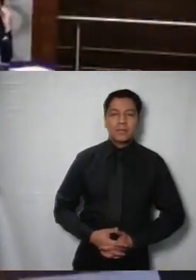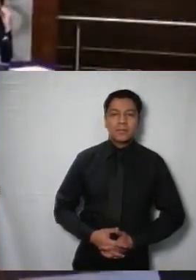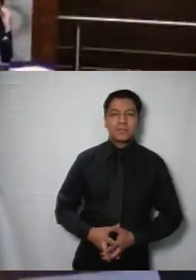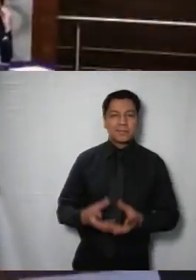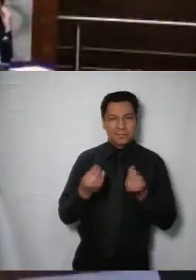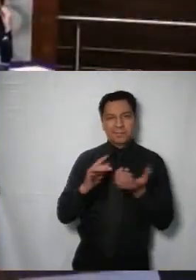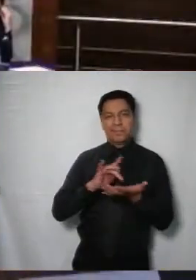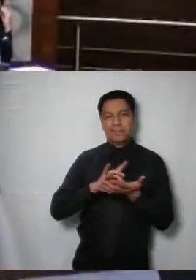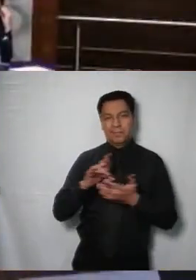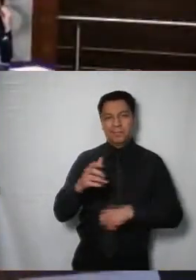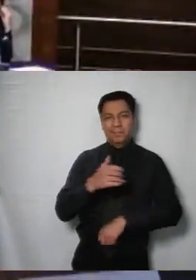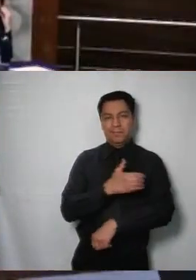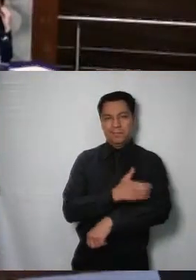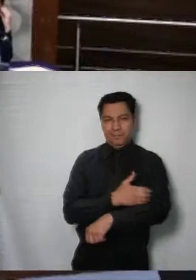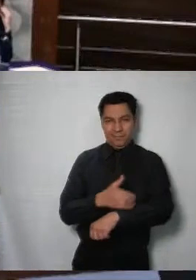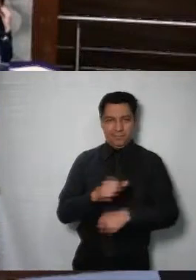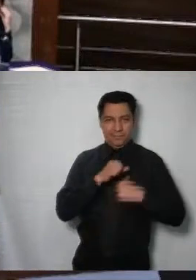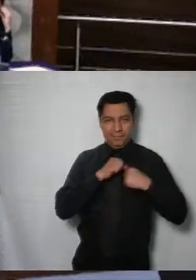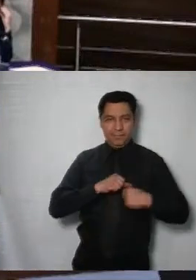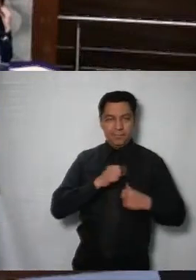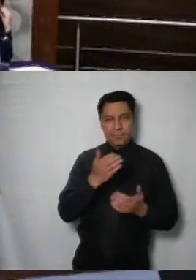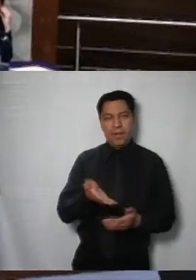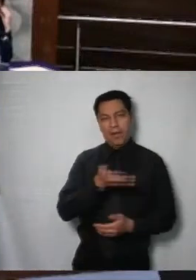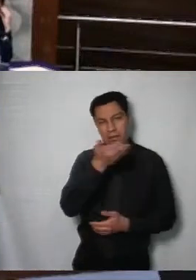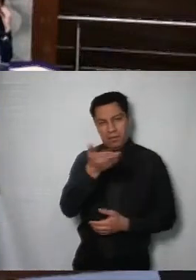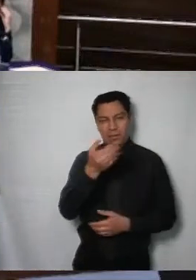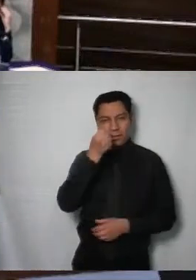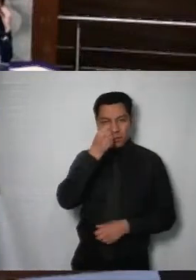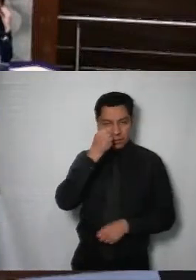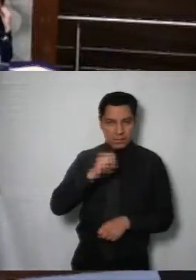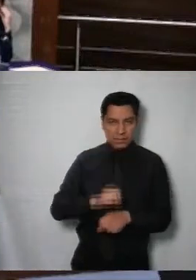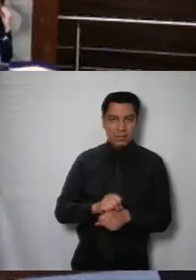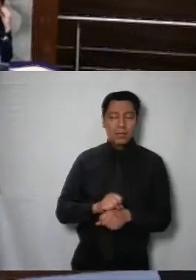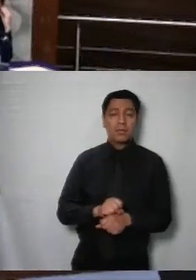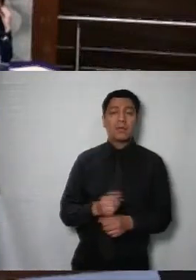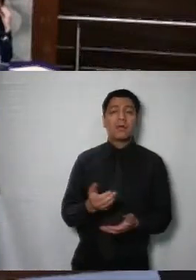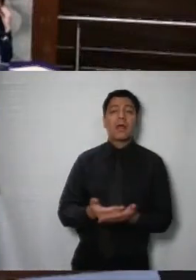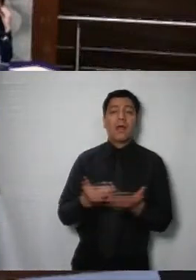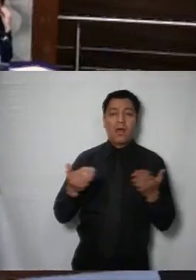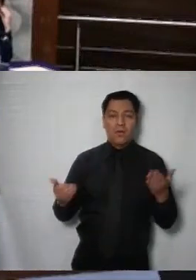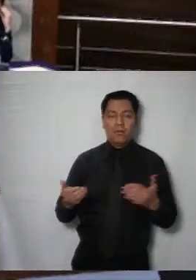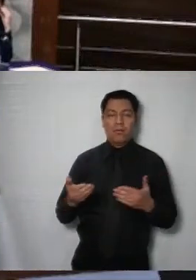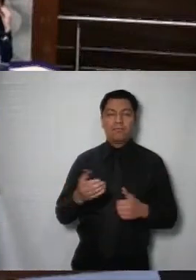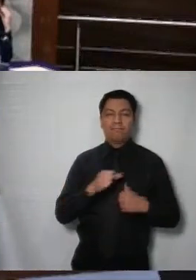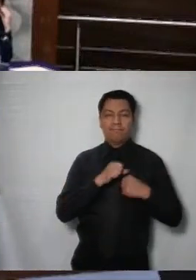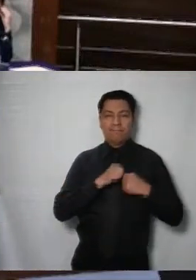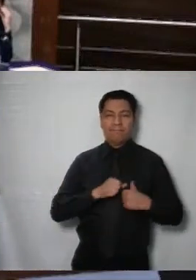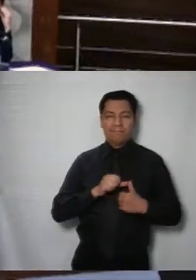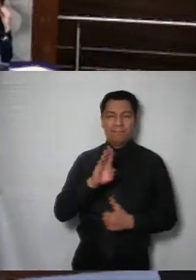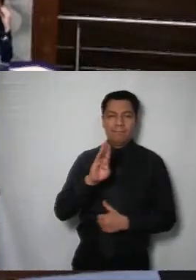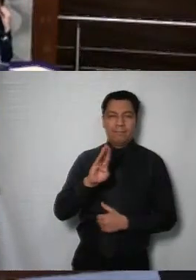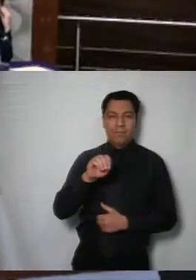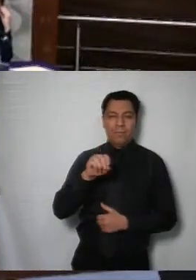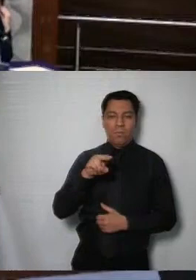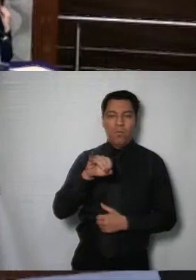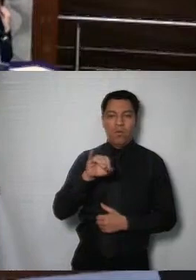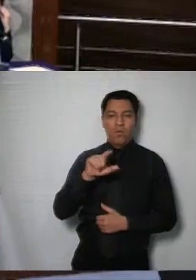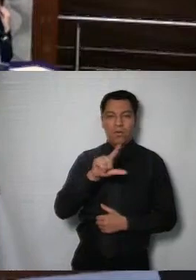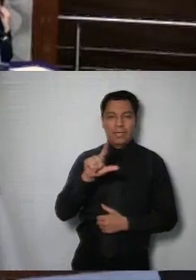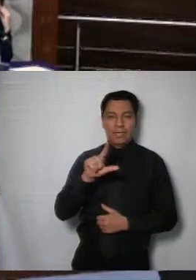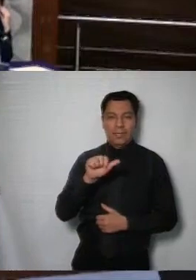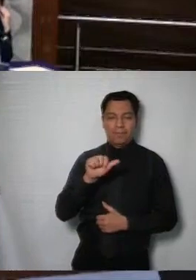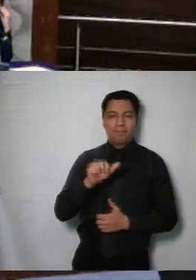muchas gracias comisionada adelante secretaria ahora tenemos la intervención del comisionado Bonilla adelante comisionado muchas gracias